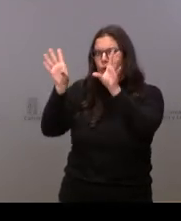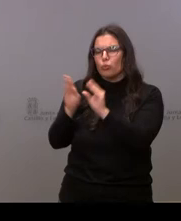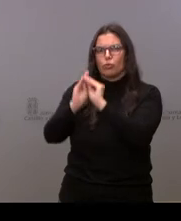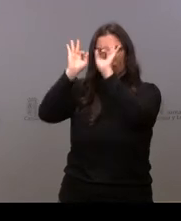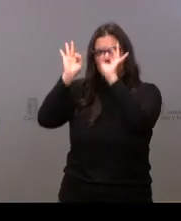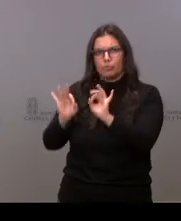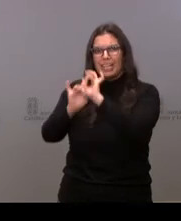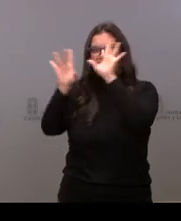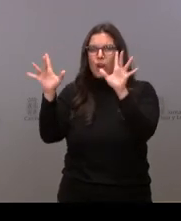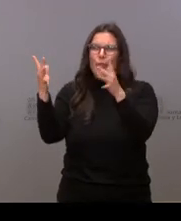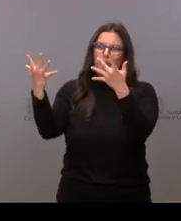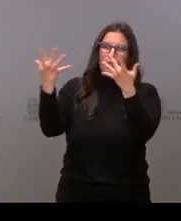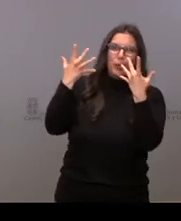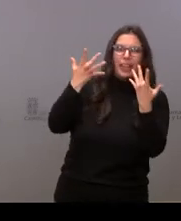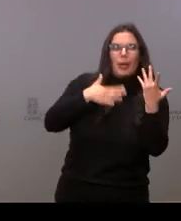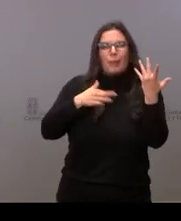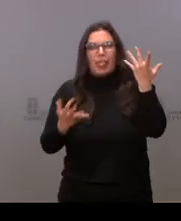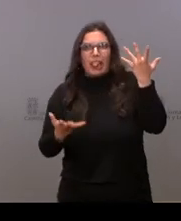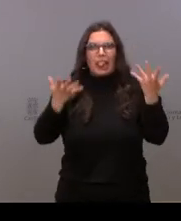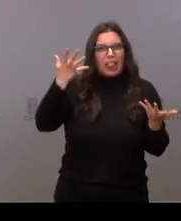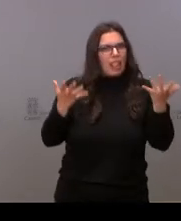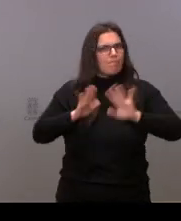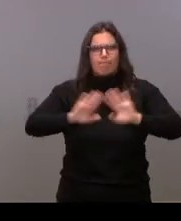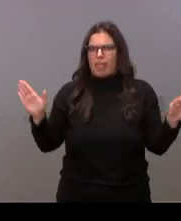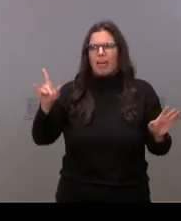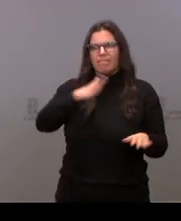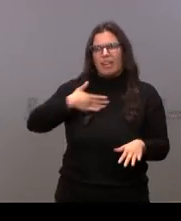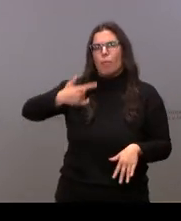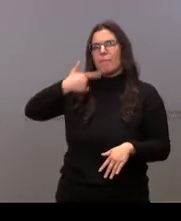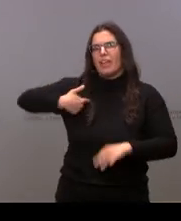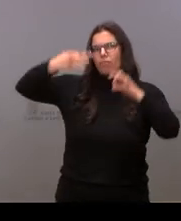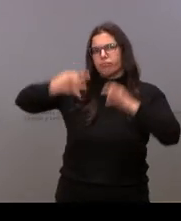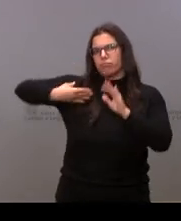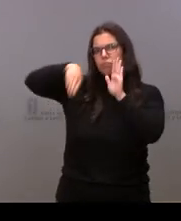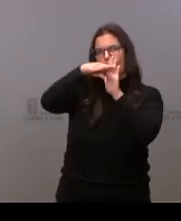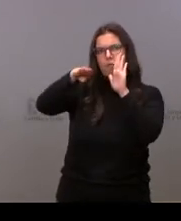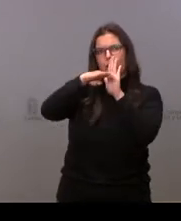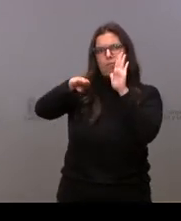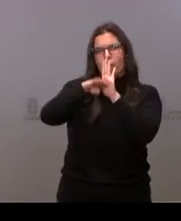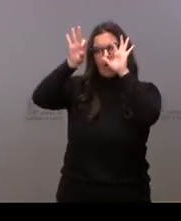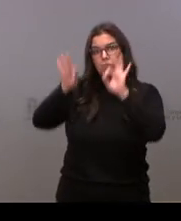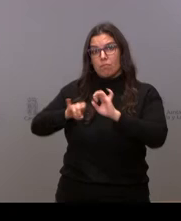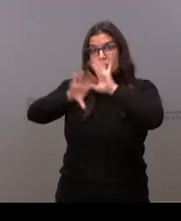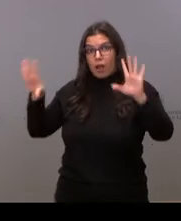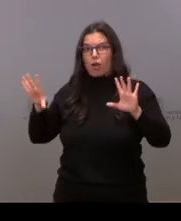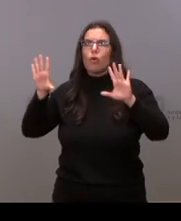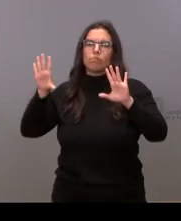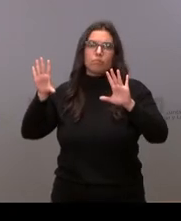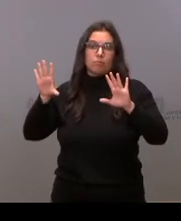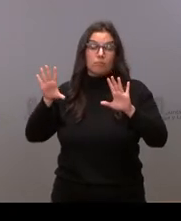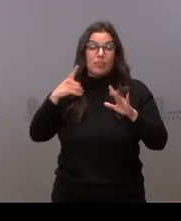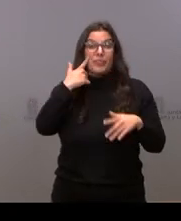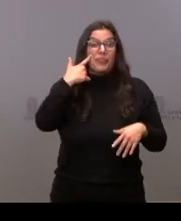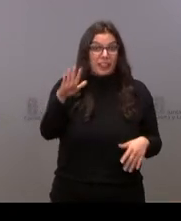sugerencias que generen incertidumbre. Lo que queremos es que sean concluyentes sus decisiones. Fíjese,